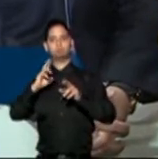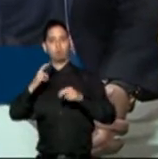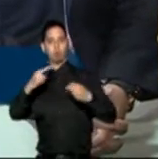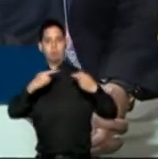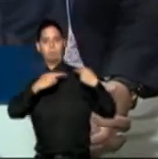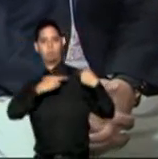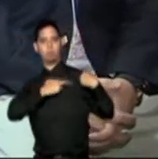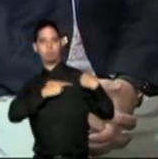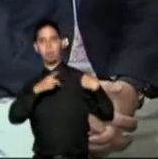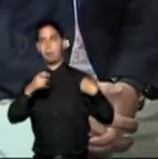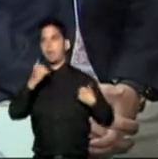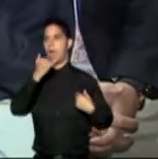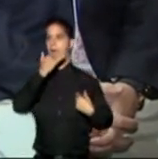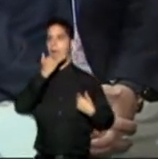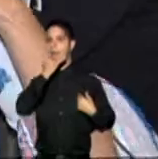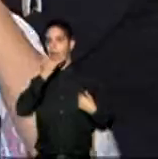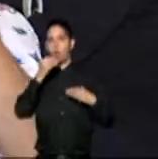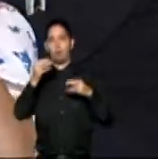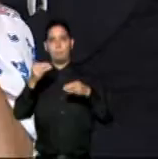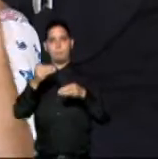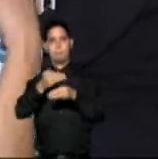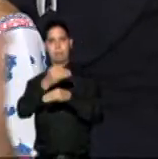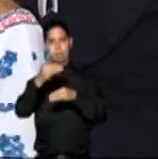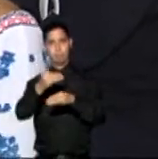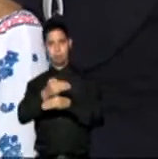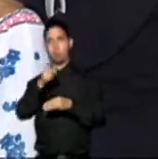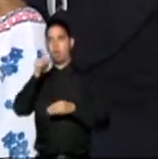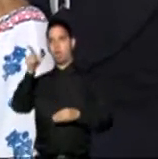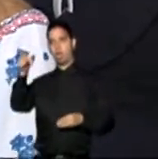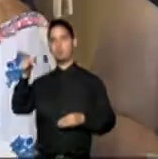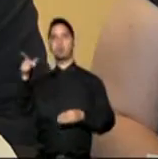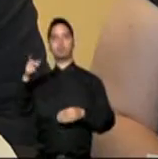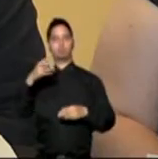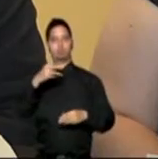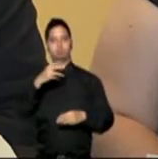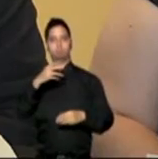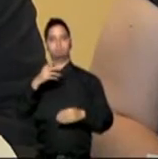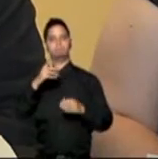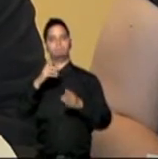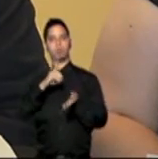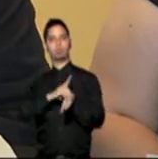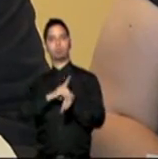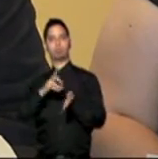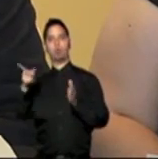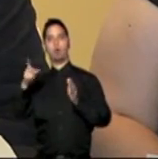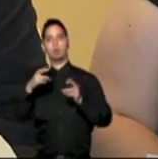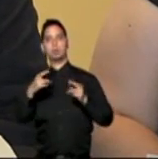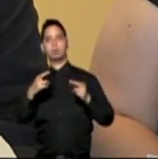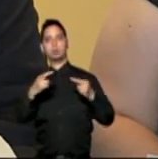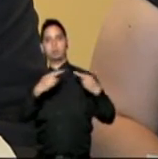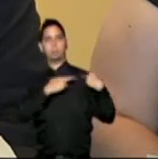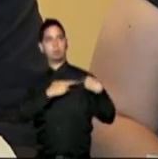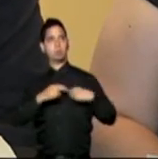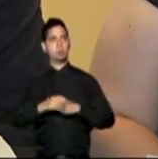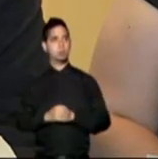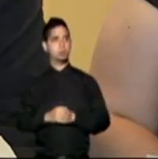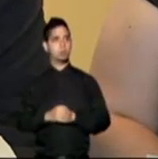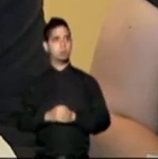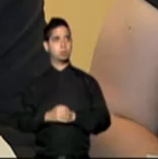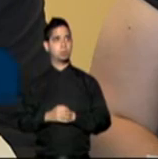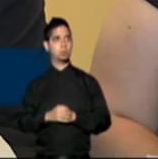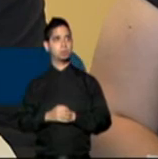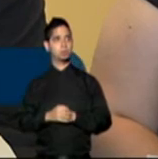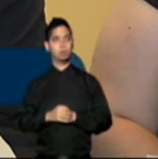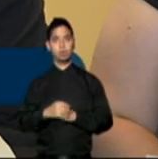error matemático en el que SSS incurra. Yo soy responsable de sus pérdidas, no de sus ganancias,